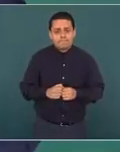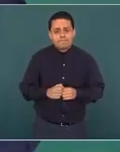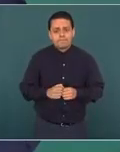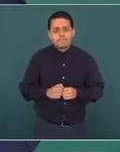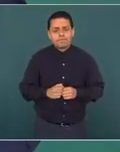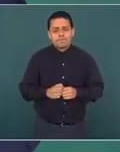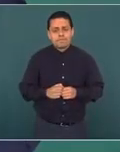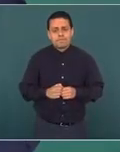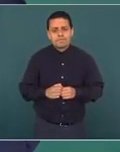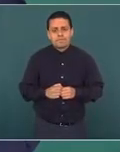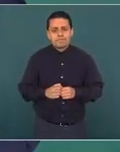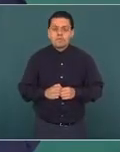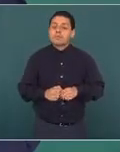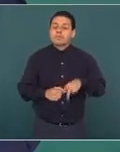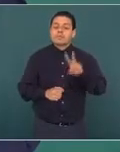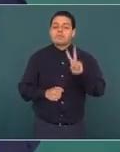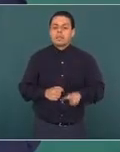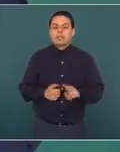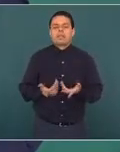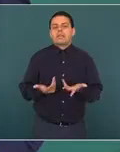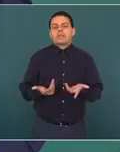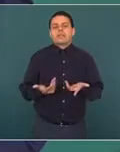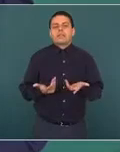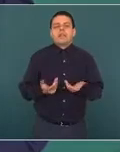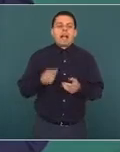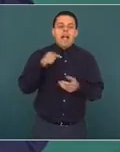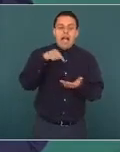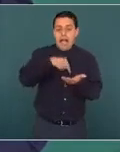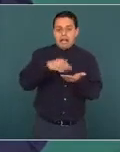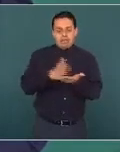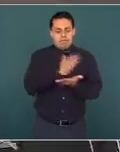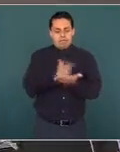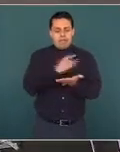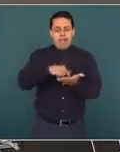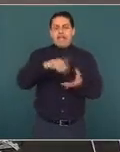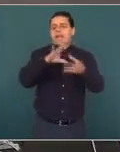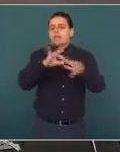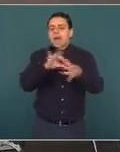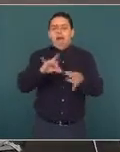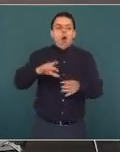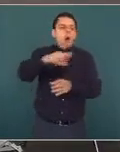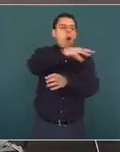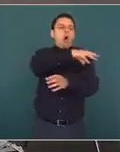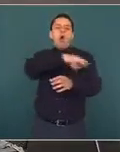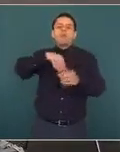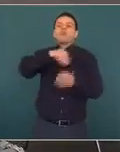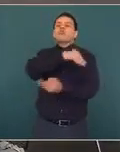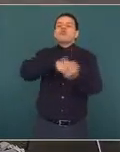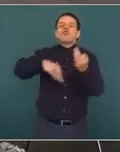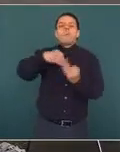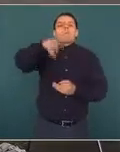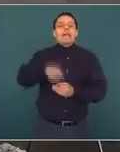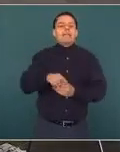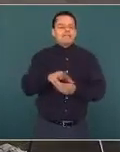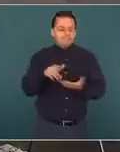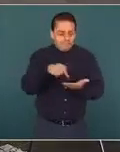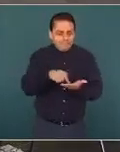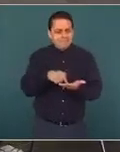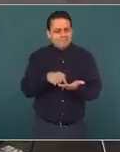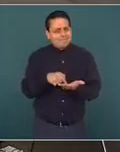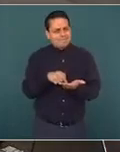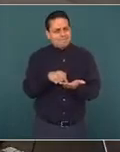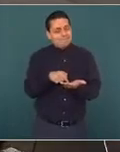Desde luego, esto no significa que todo lo que ahí se dice sea cierto. falta